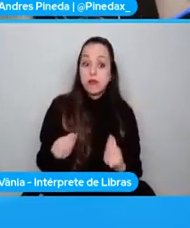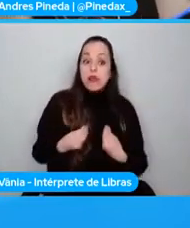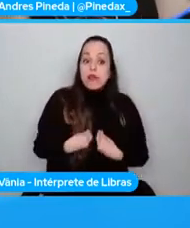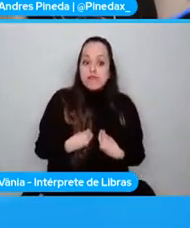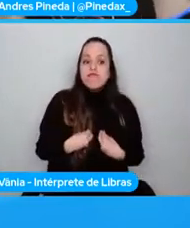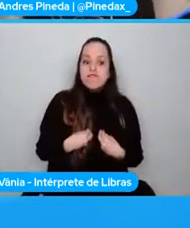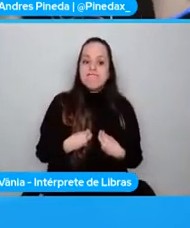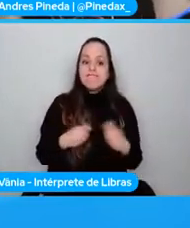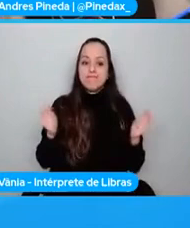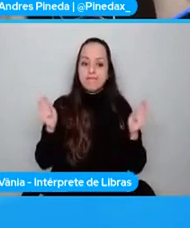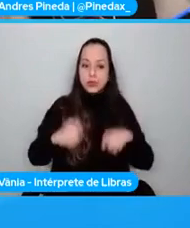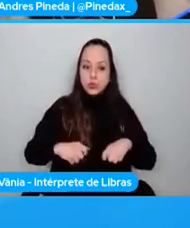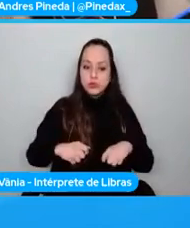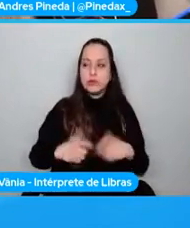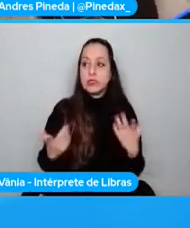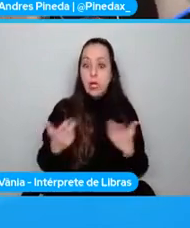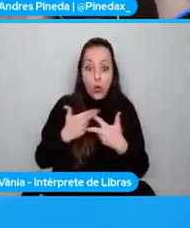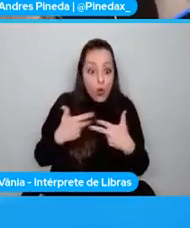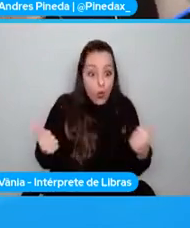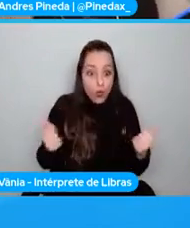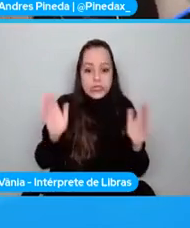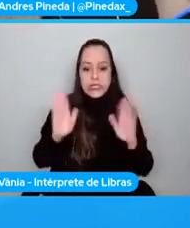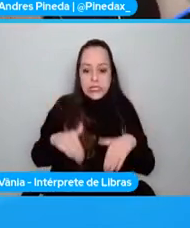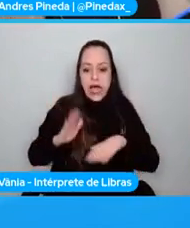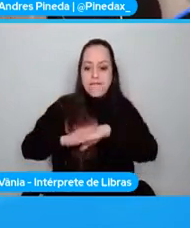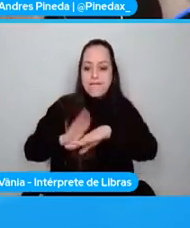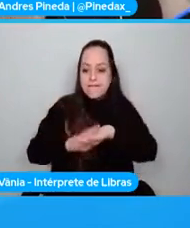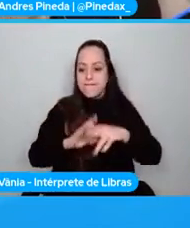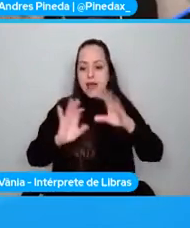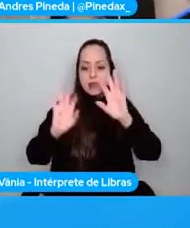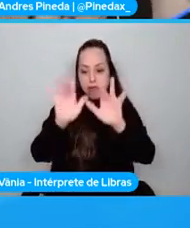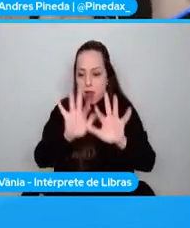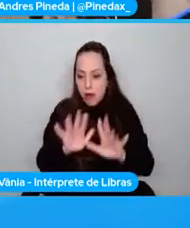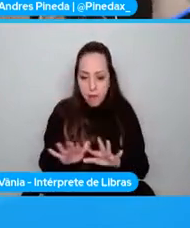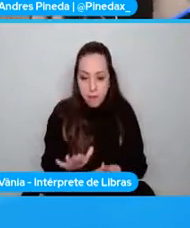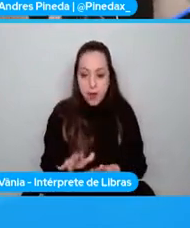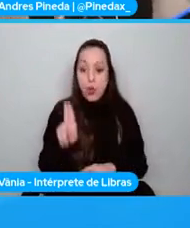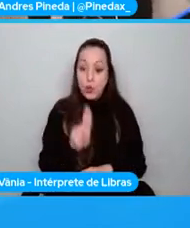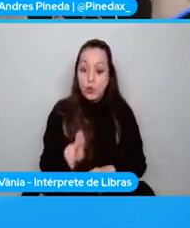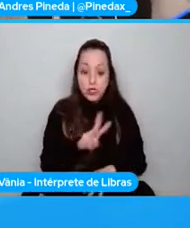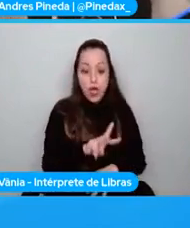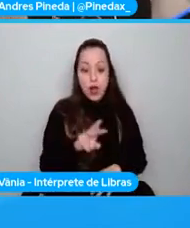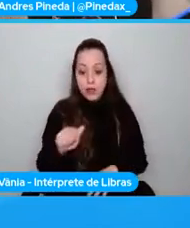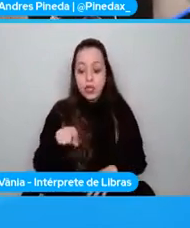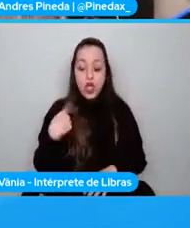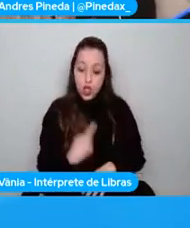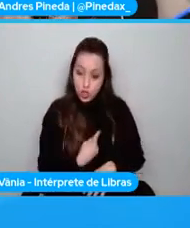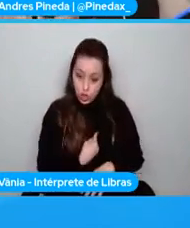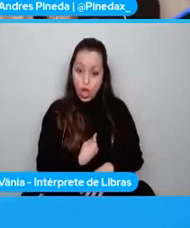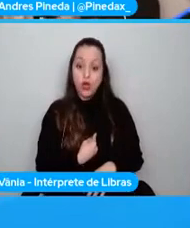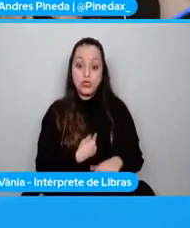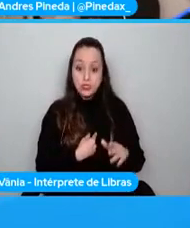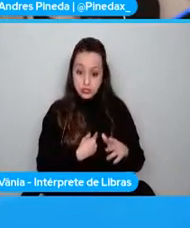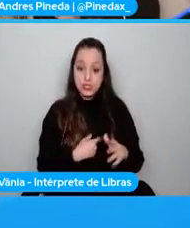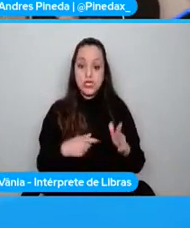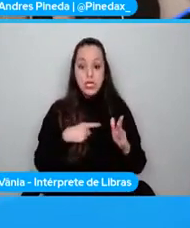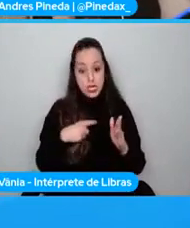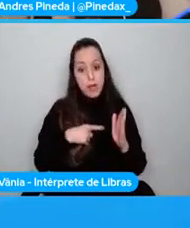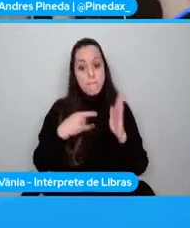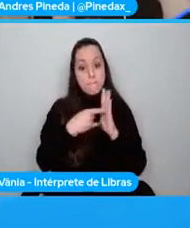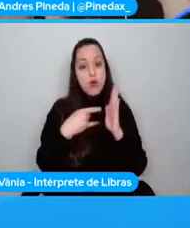idea de las cosas que se pueden lograr con WebAssembly y nosotros como programadores de Python, que podemos